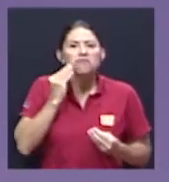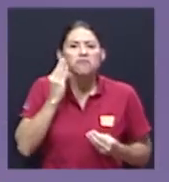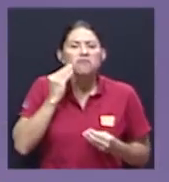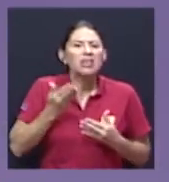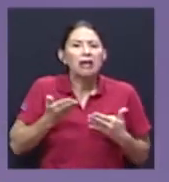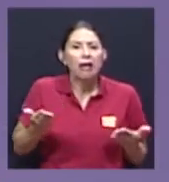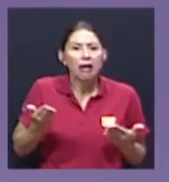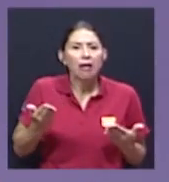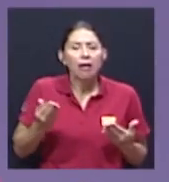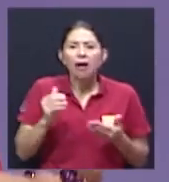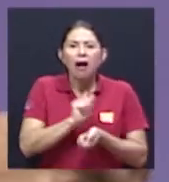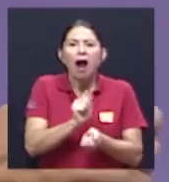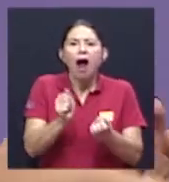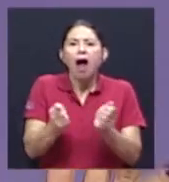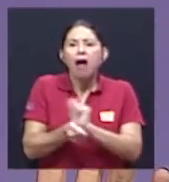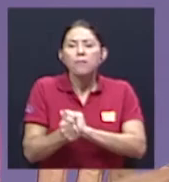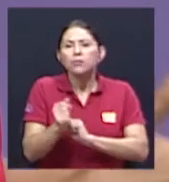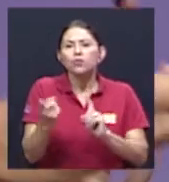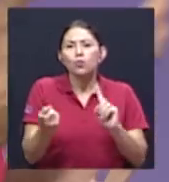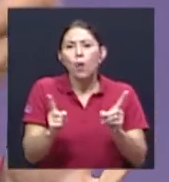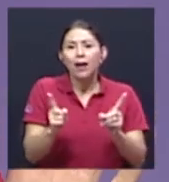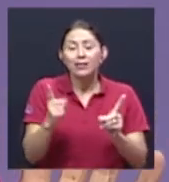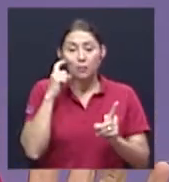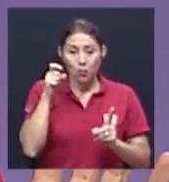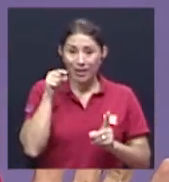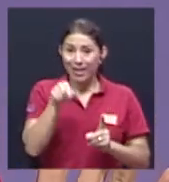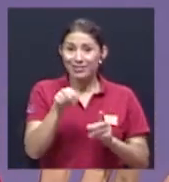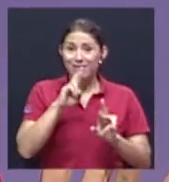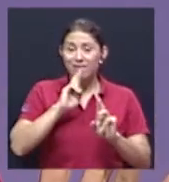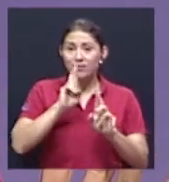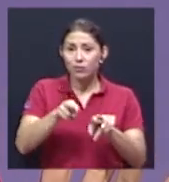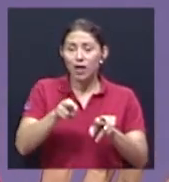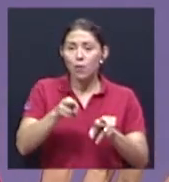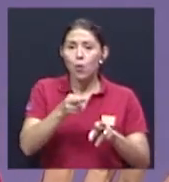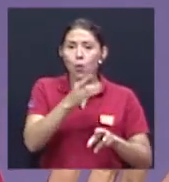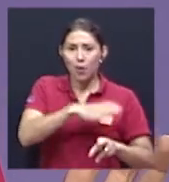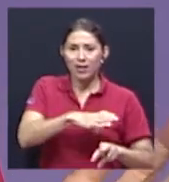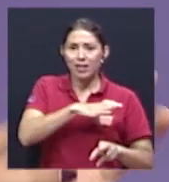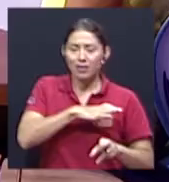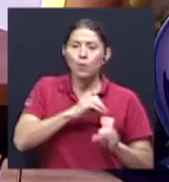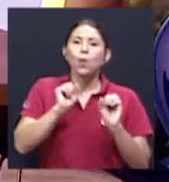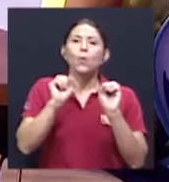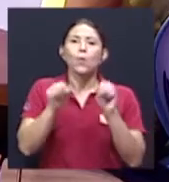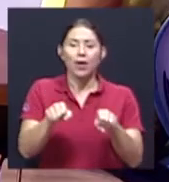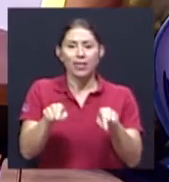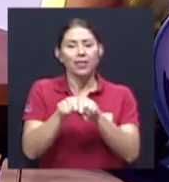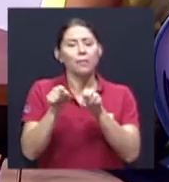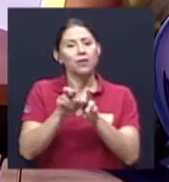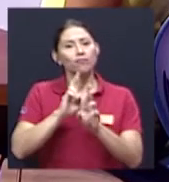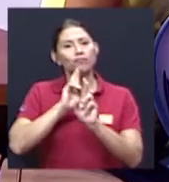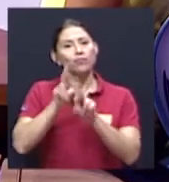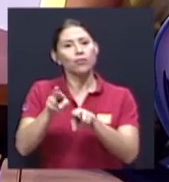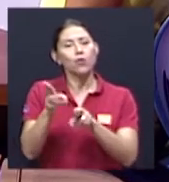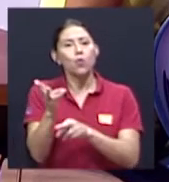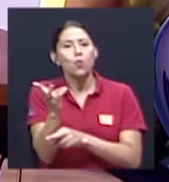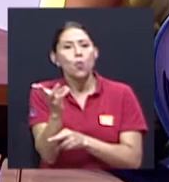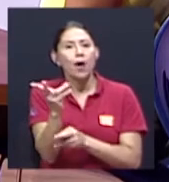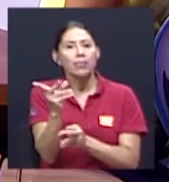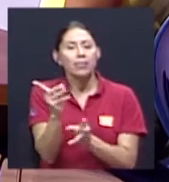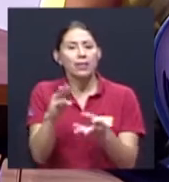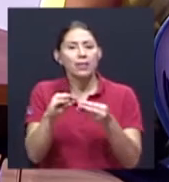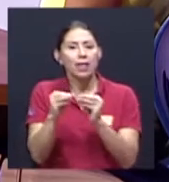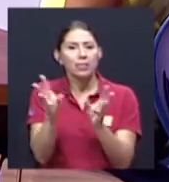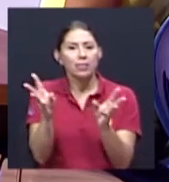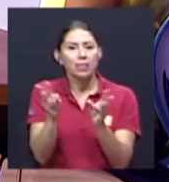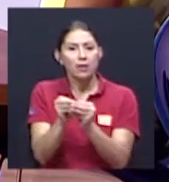cualitativo finalmente el que puede nutrir también lo cuantitativo. A partir de los resultados de los grupos focales